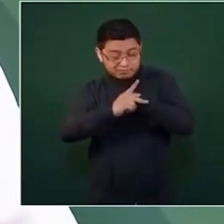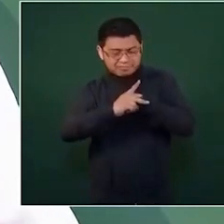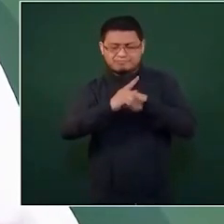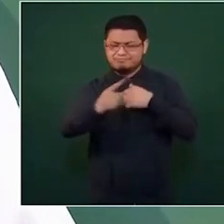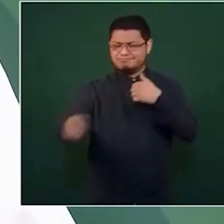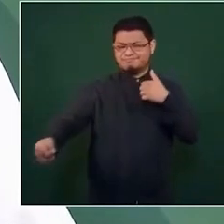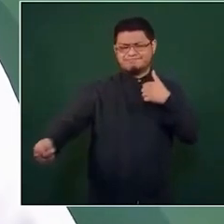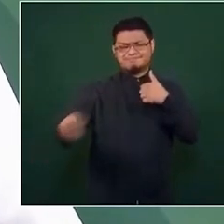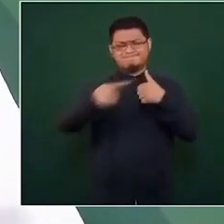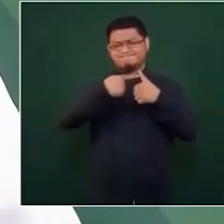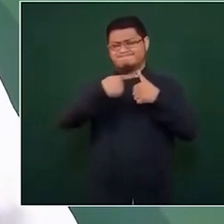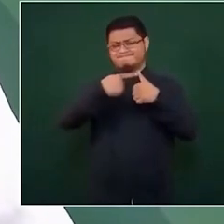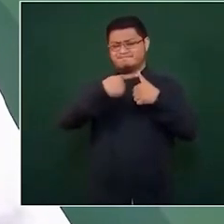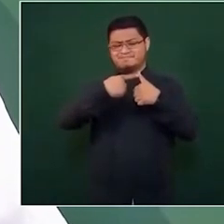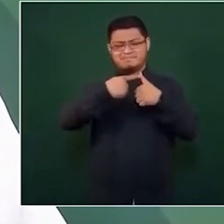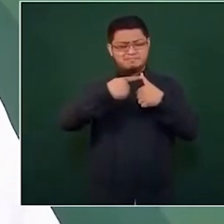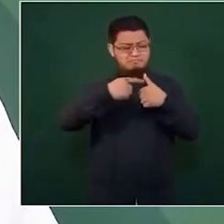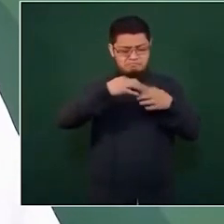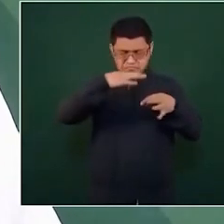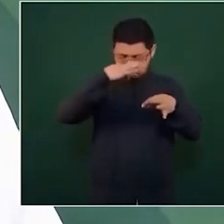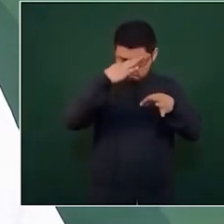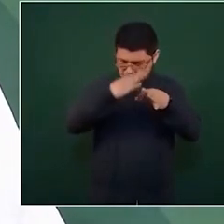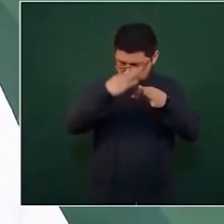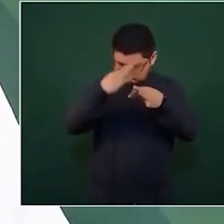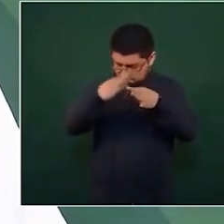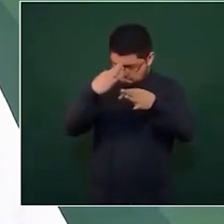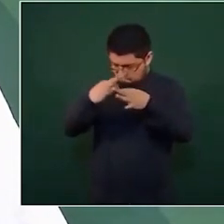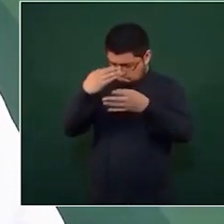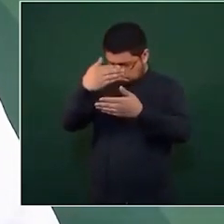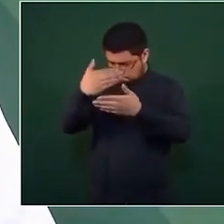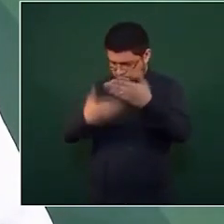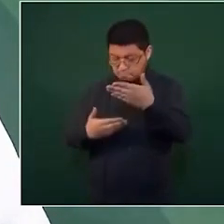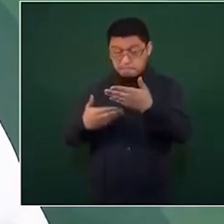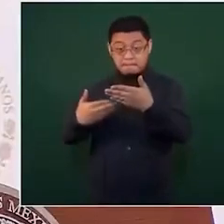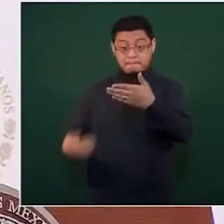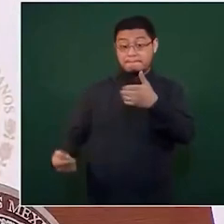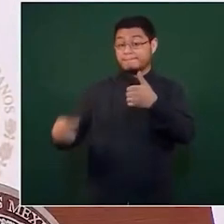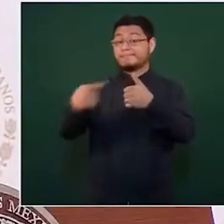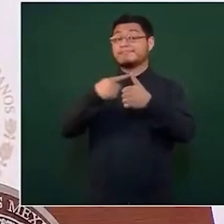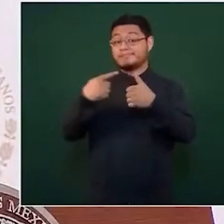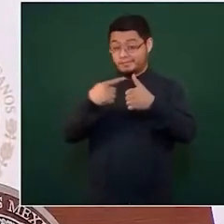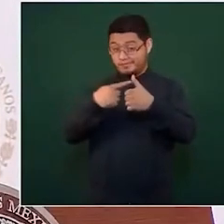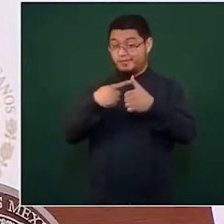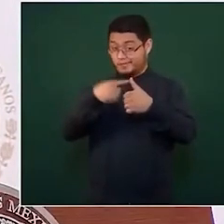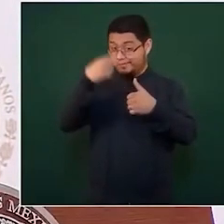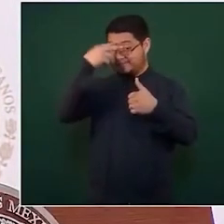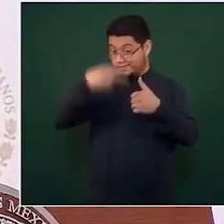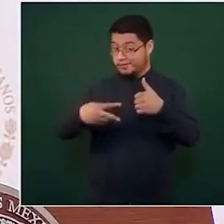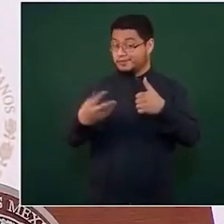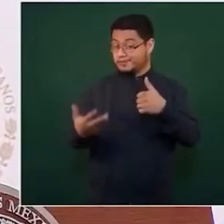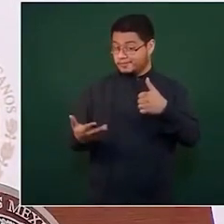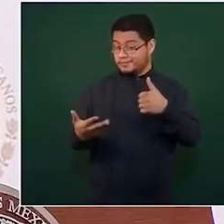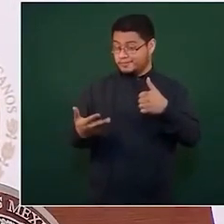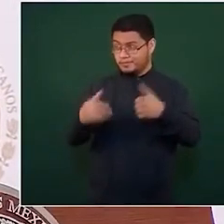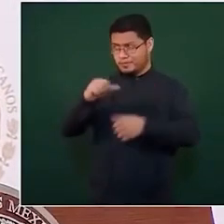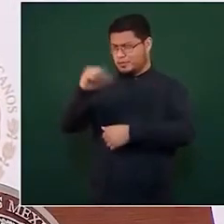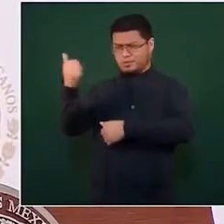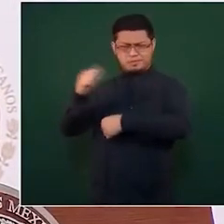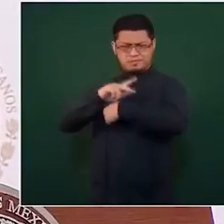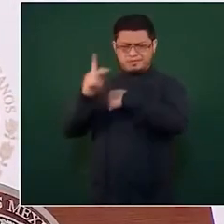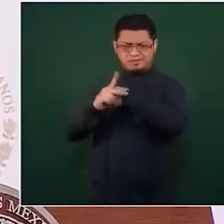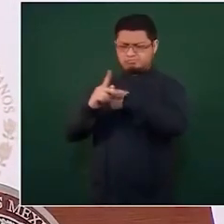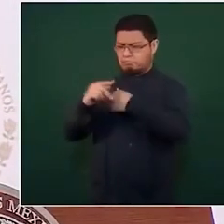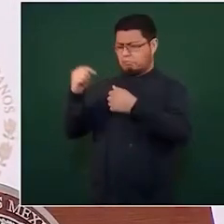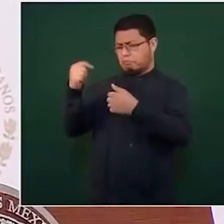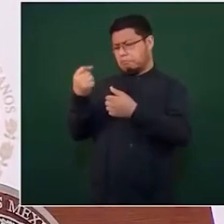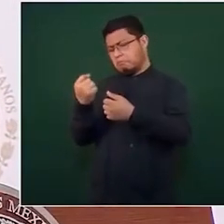con la meta en los términos en los que fue presentado el Plan Nacional de Vacunación y adicionalmente a ello les